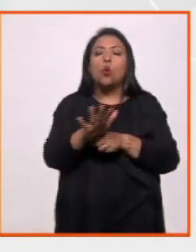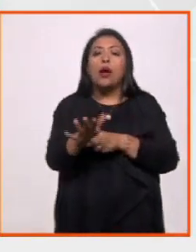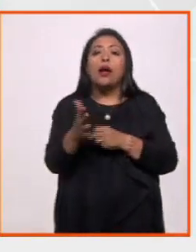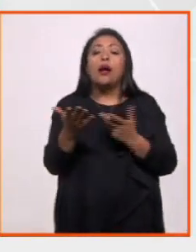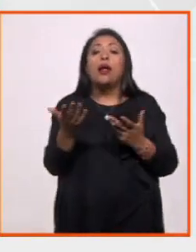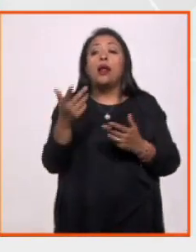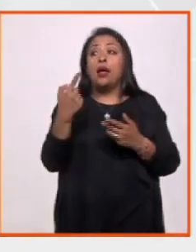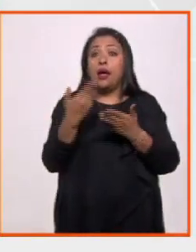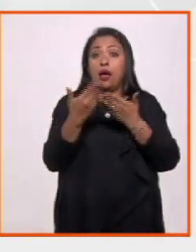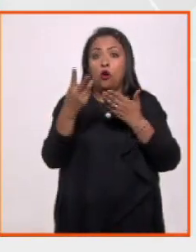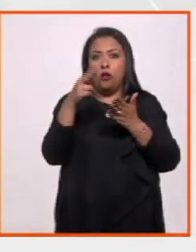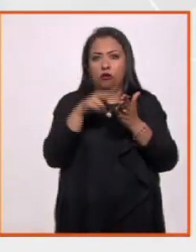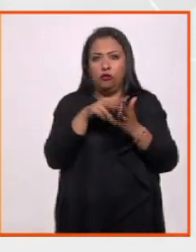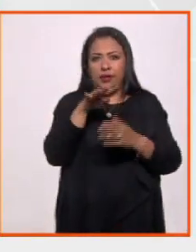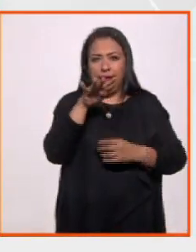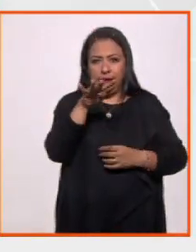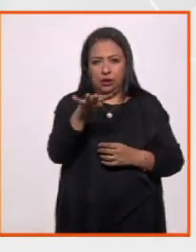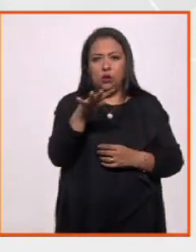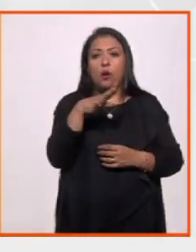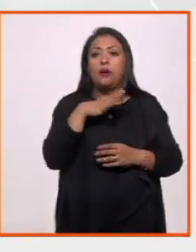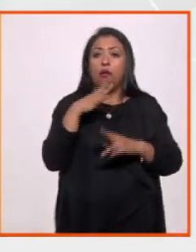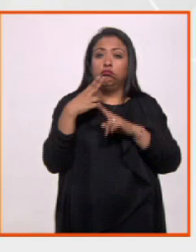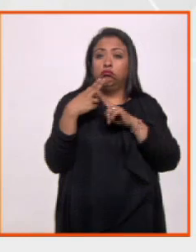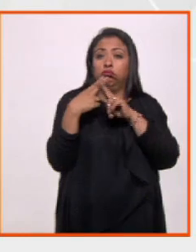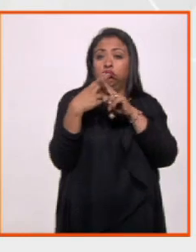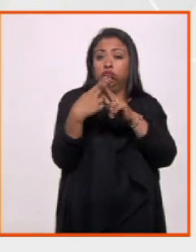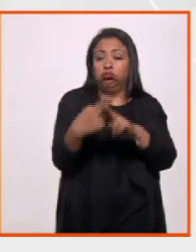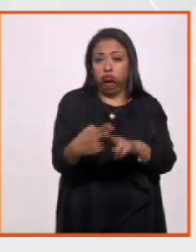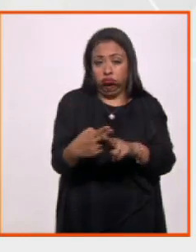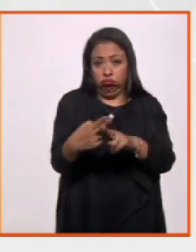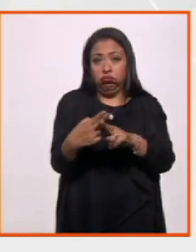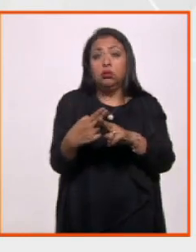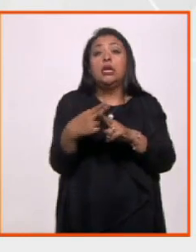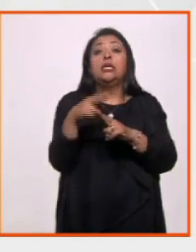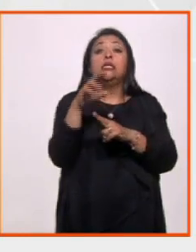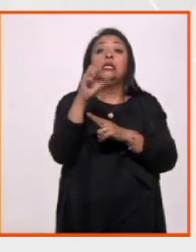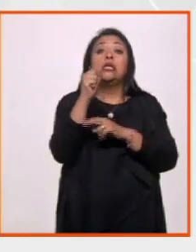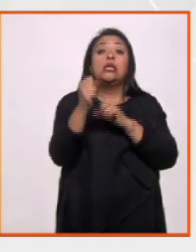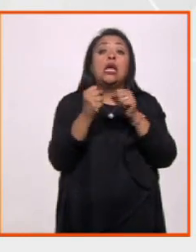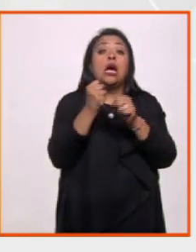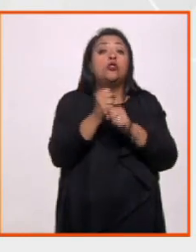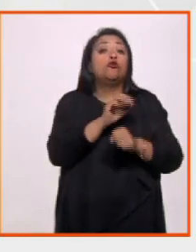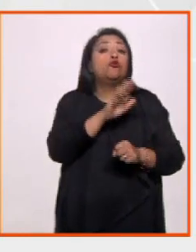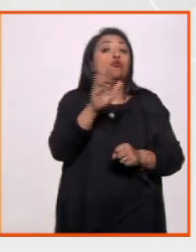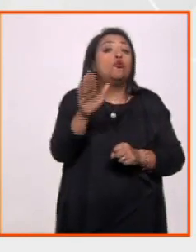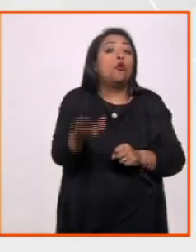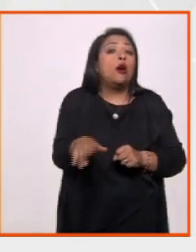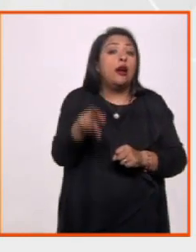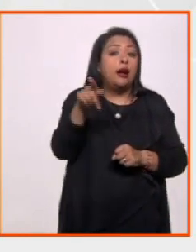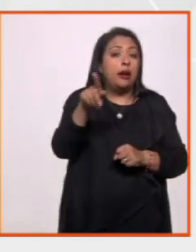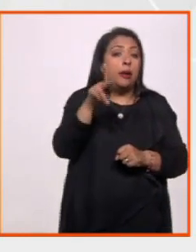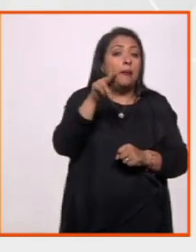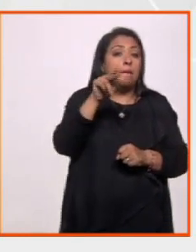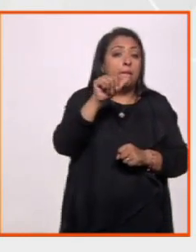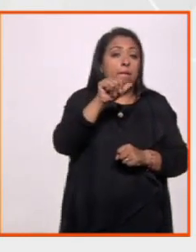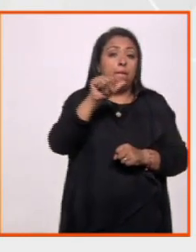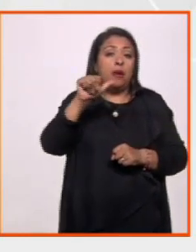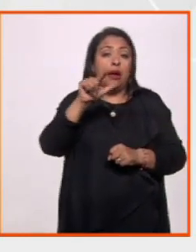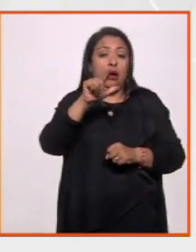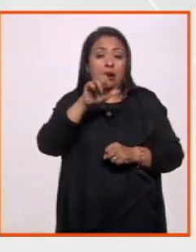año se están cumpliendo los 60 años del fallecimiento de Palen.